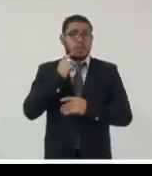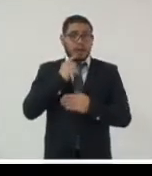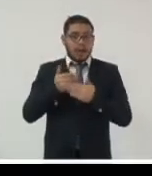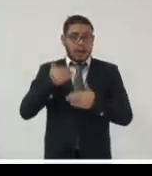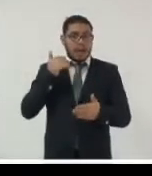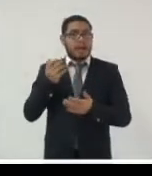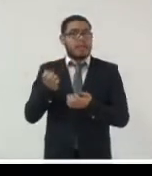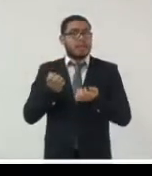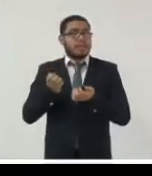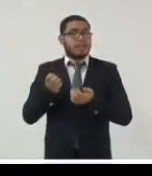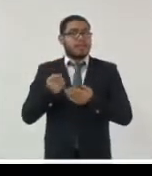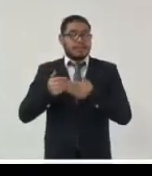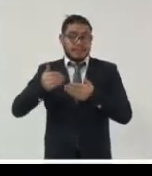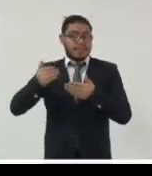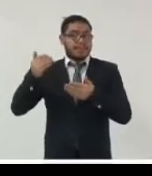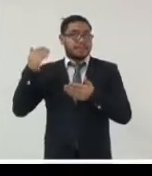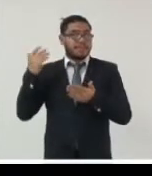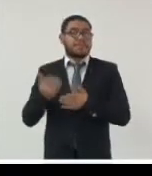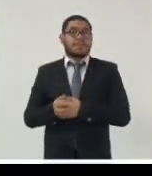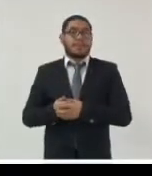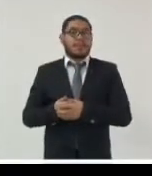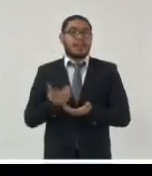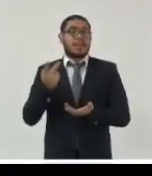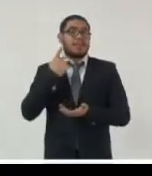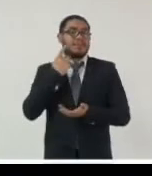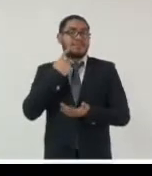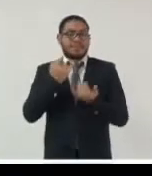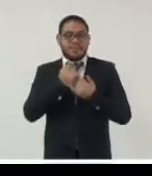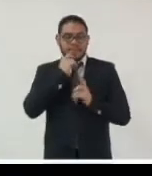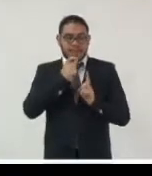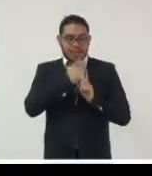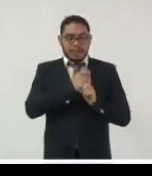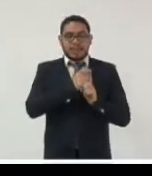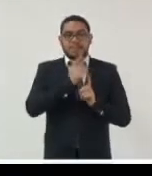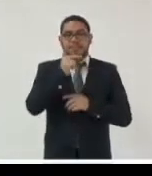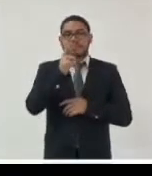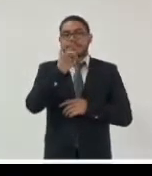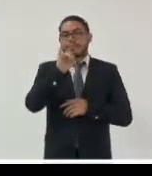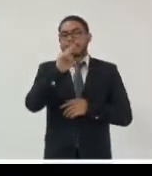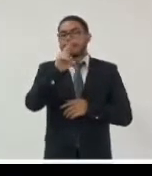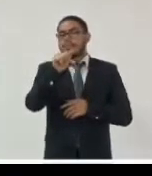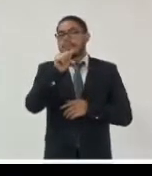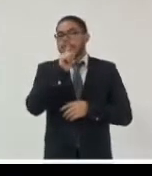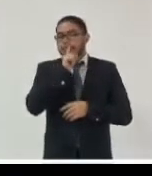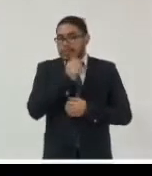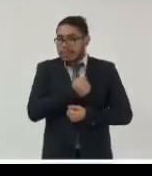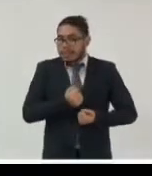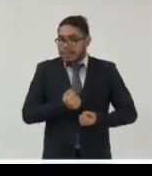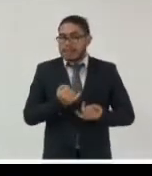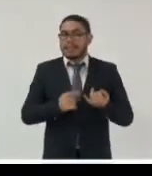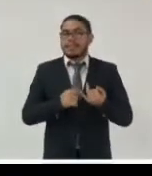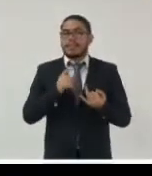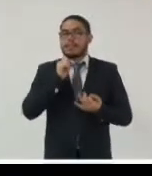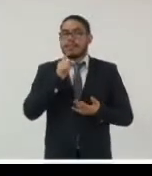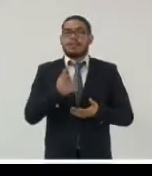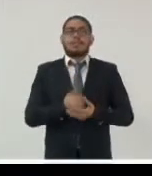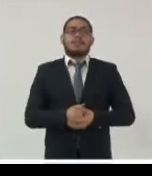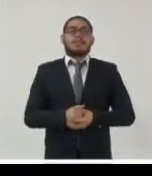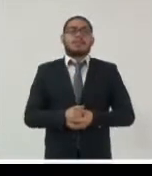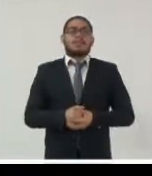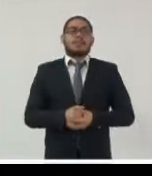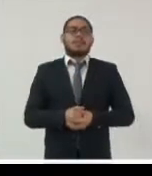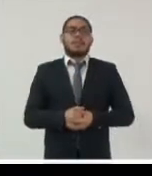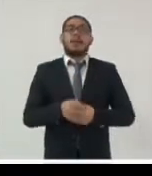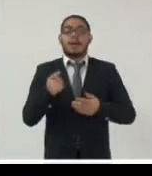ciudadanía y de políticas de privacidad y de confidencialidad debe de implementar cada vez